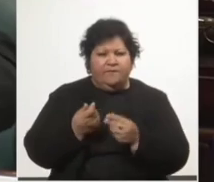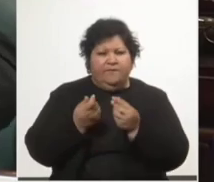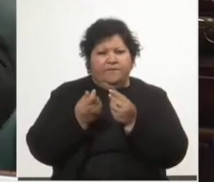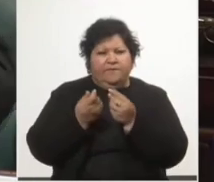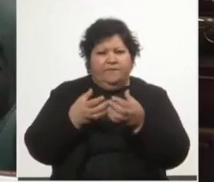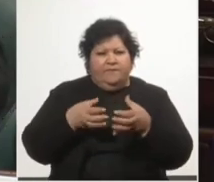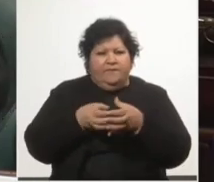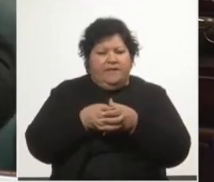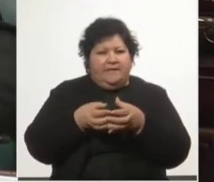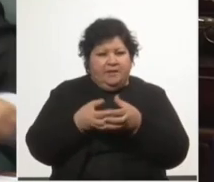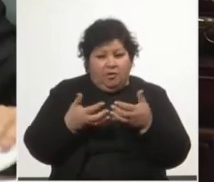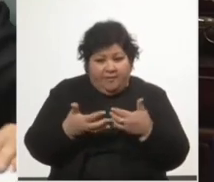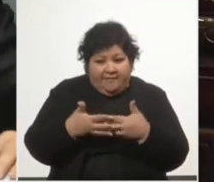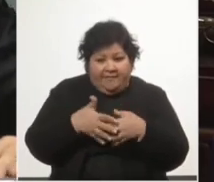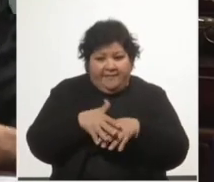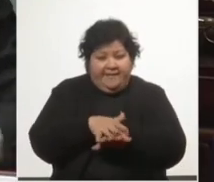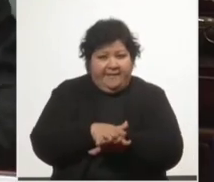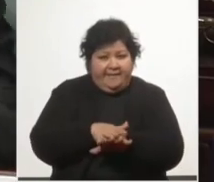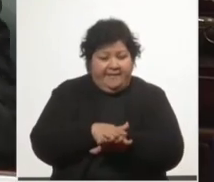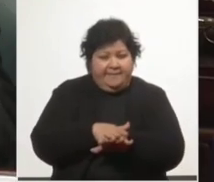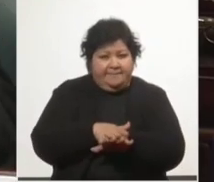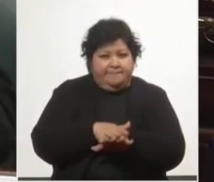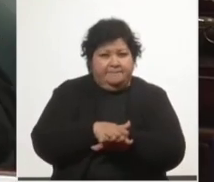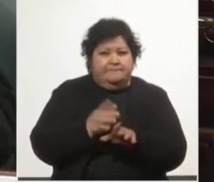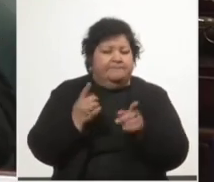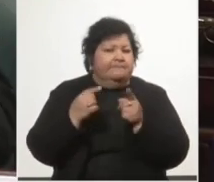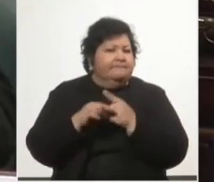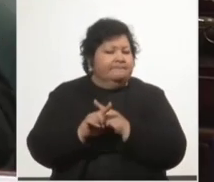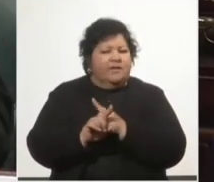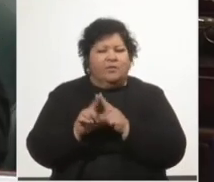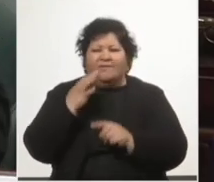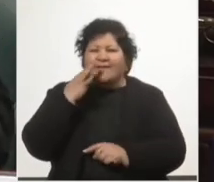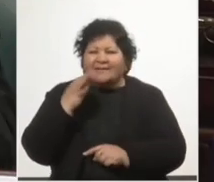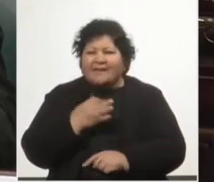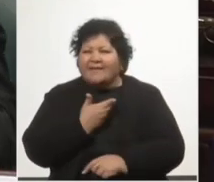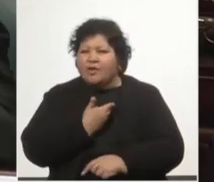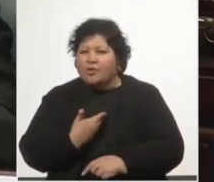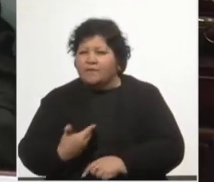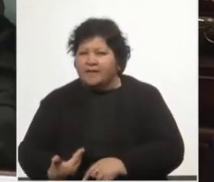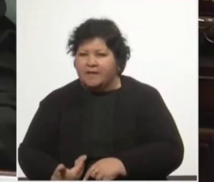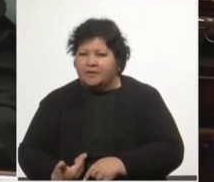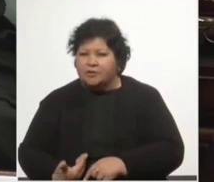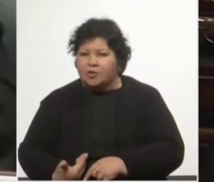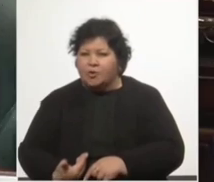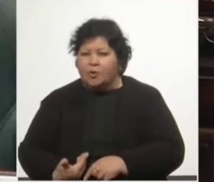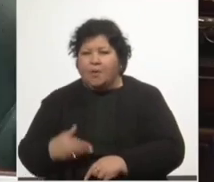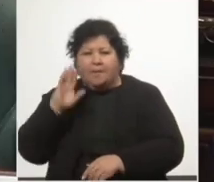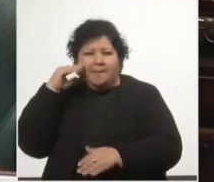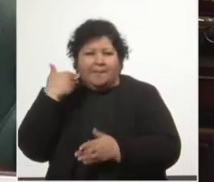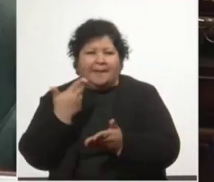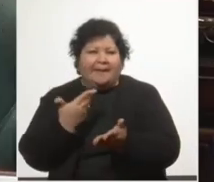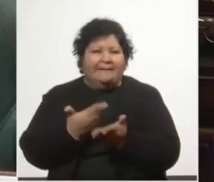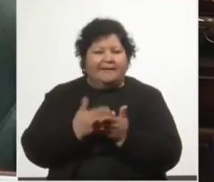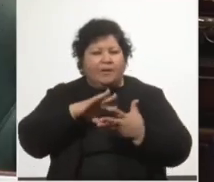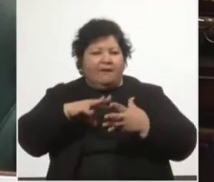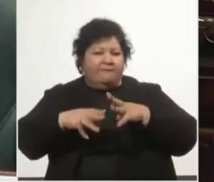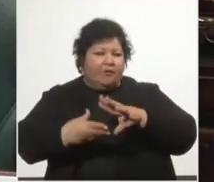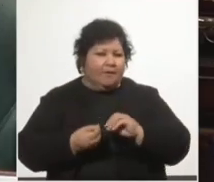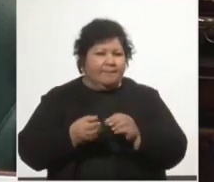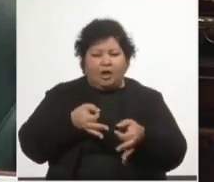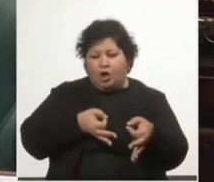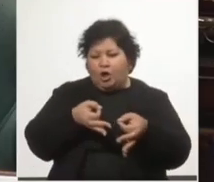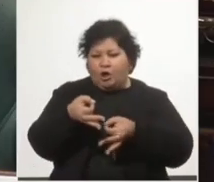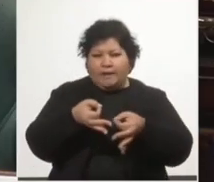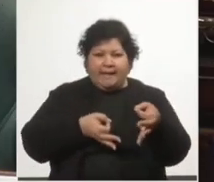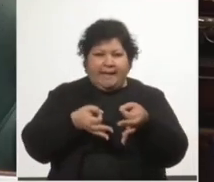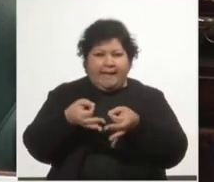cobertura fiscal y no está previsto que lo hagan. El gobierno plantea un artilugio contable para evitar reflejar el